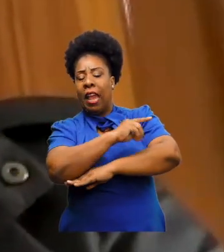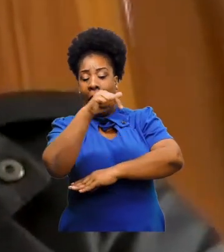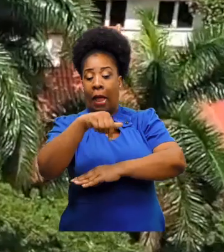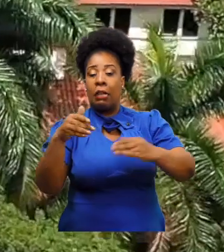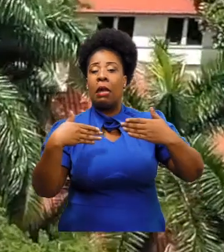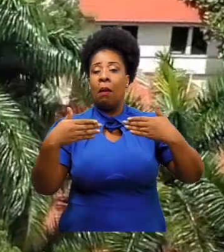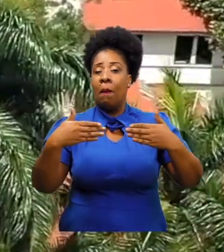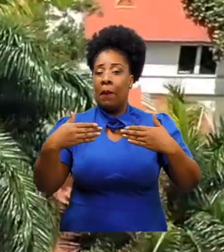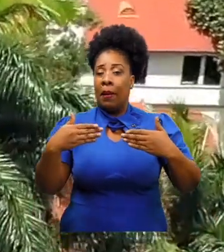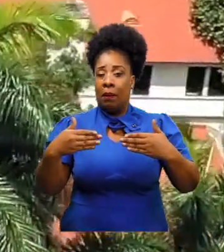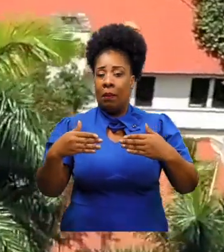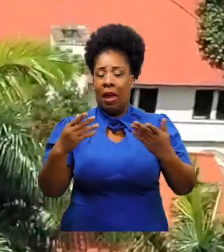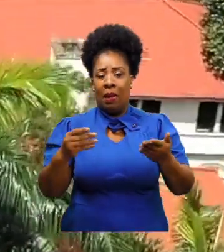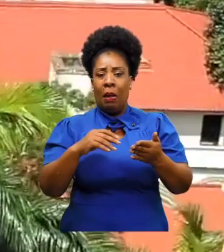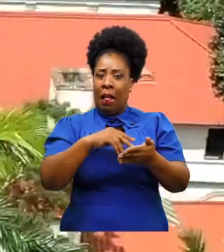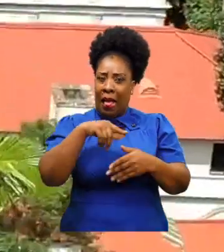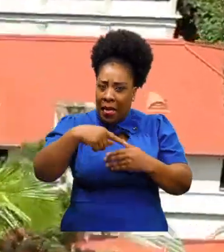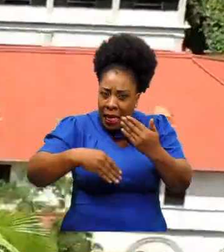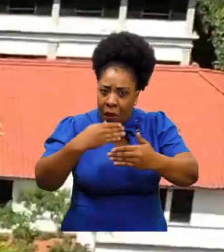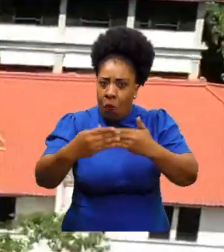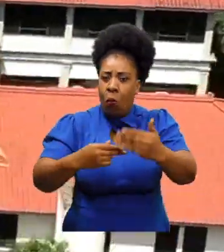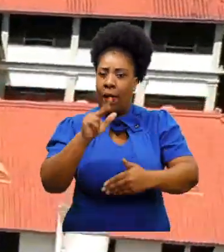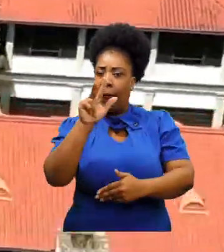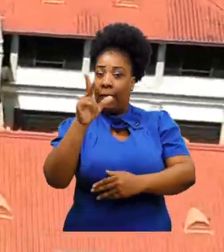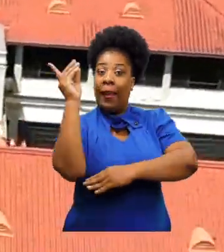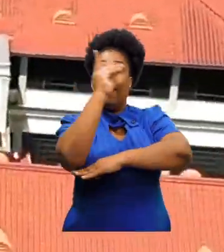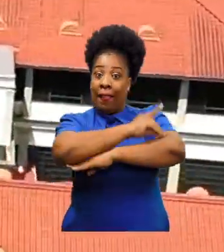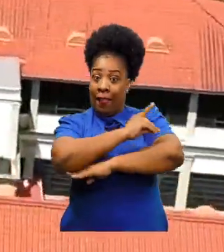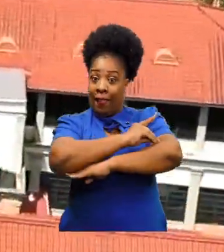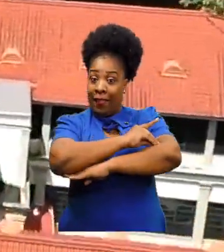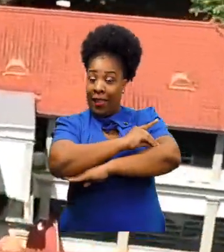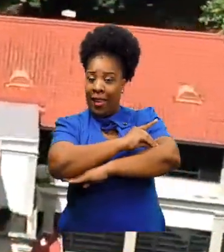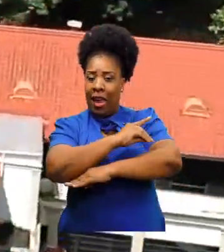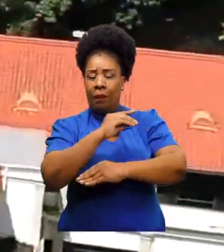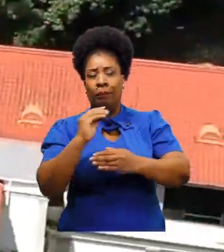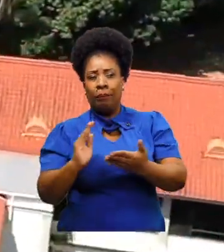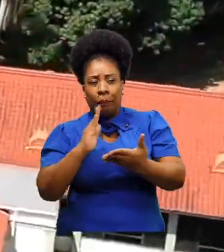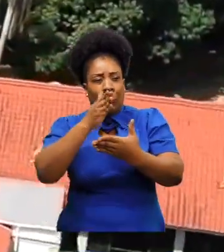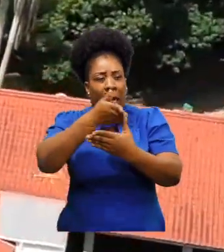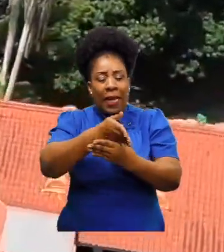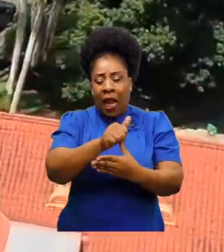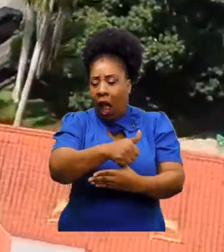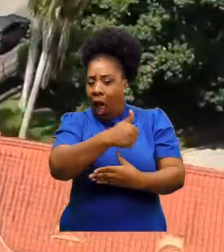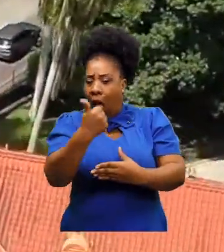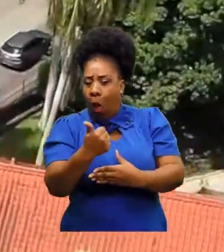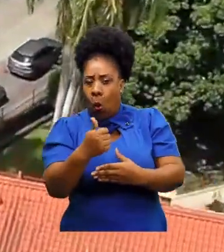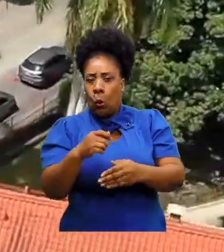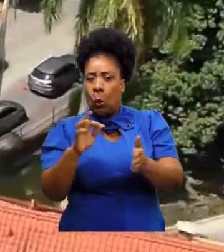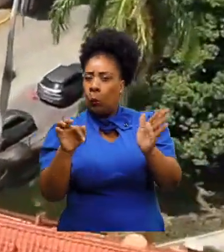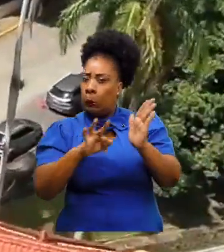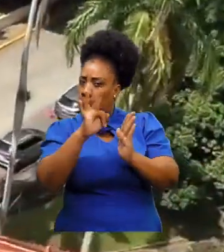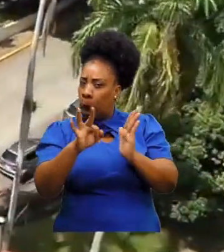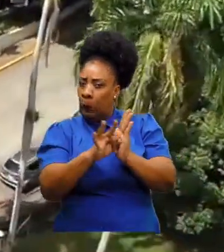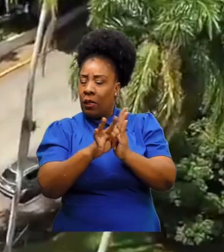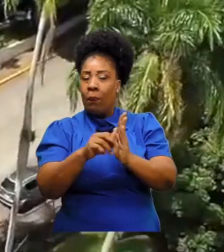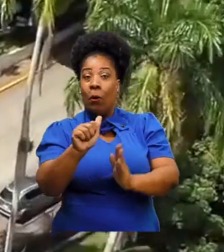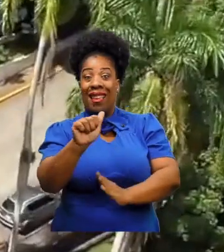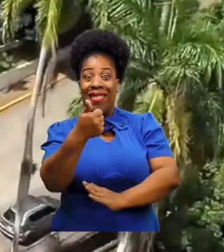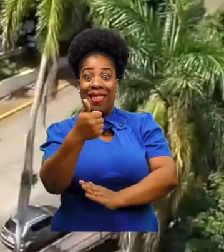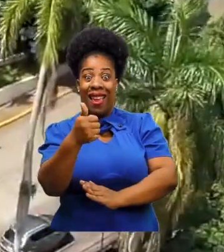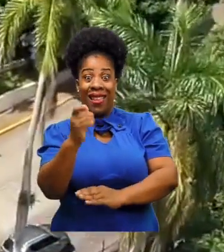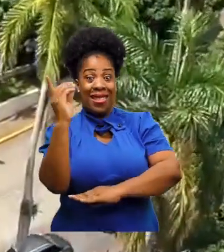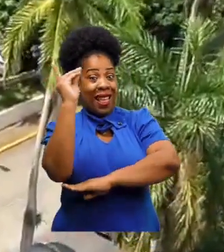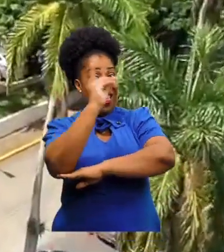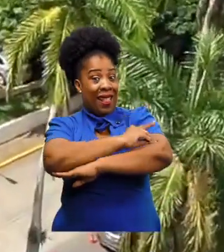nacional. Cuando se cumple ese término de los tres días, formalmente se entra a otro periodo que es de